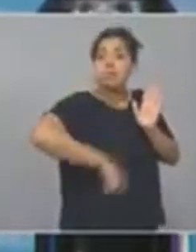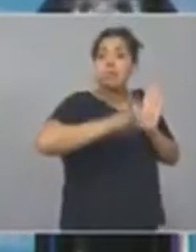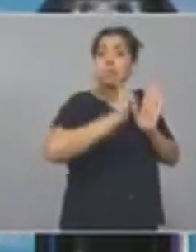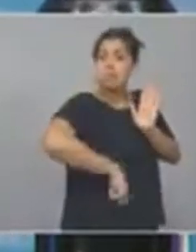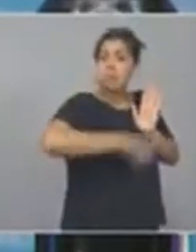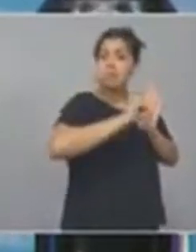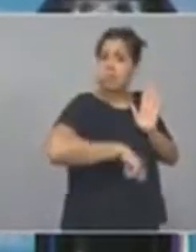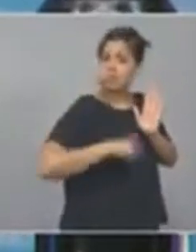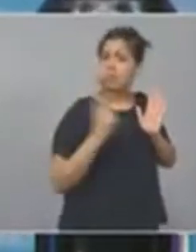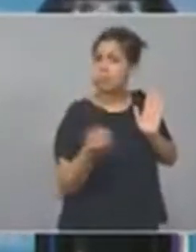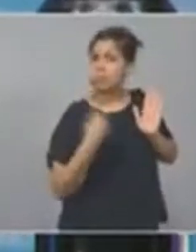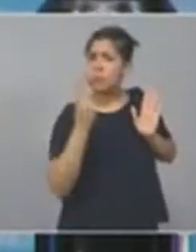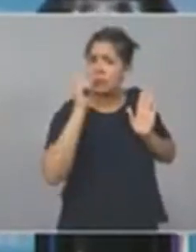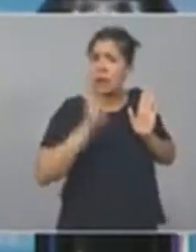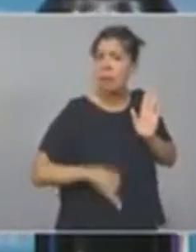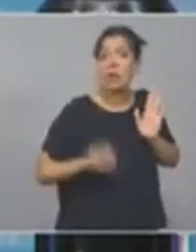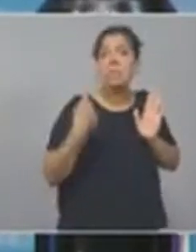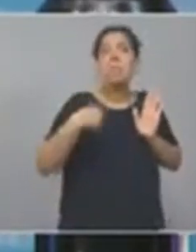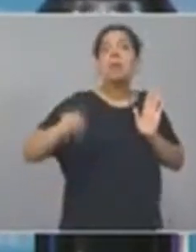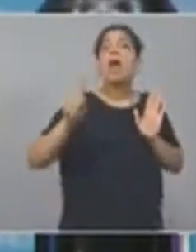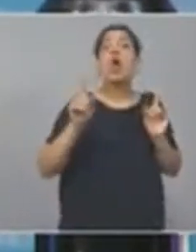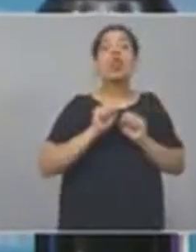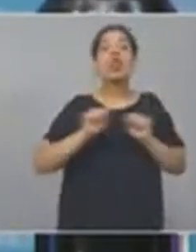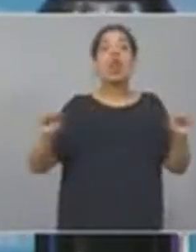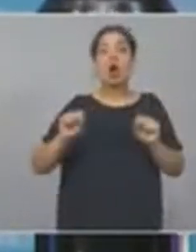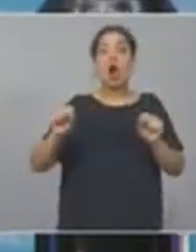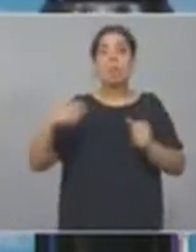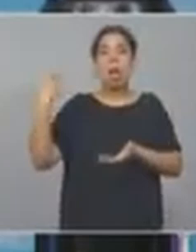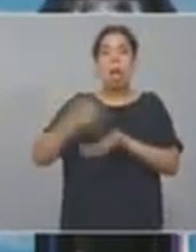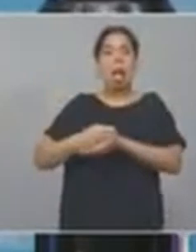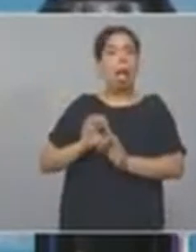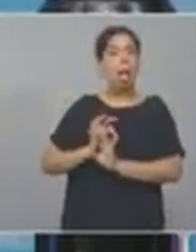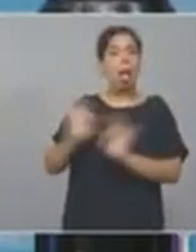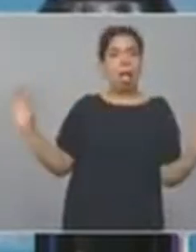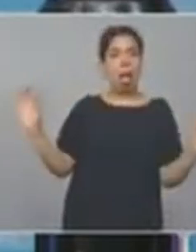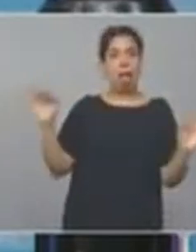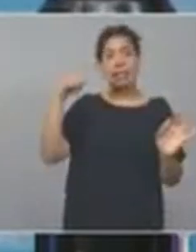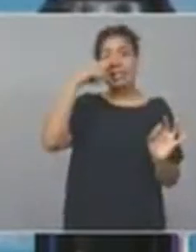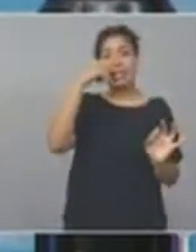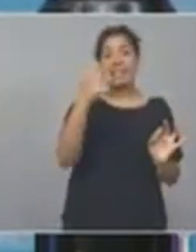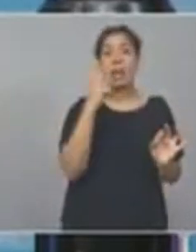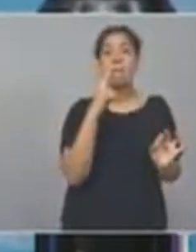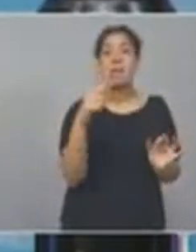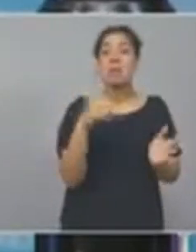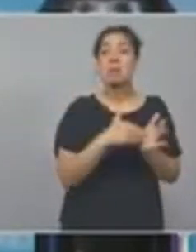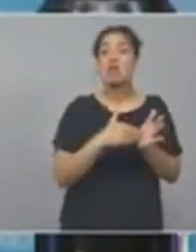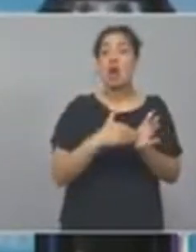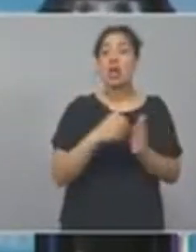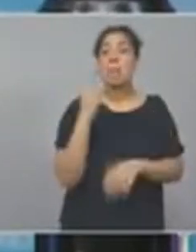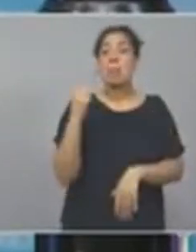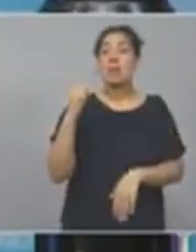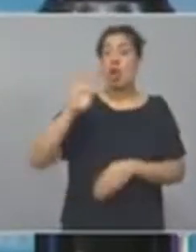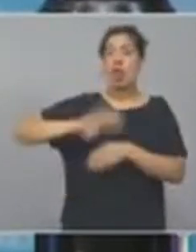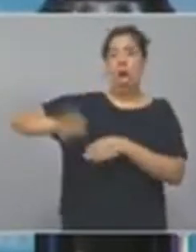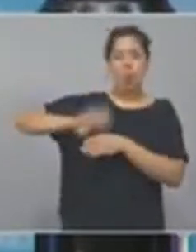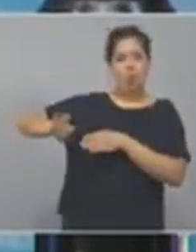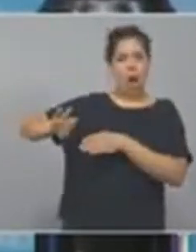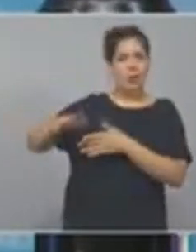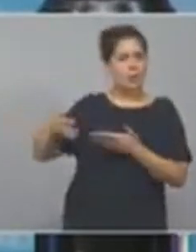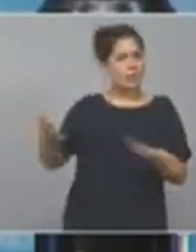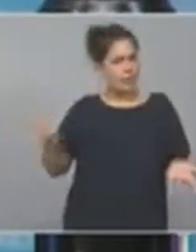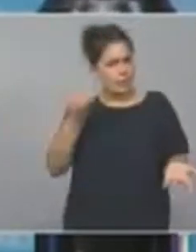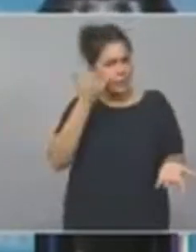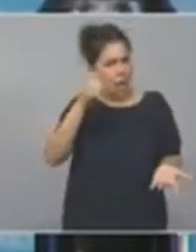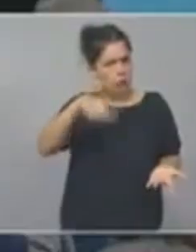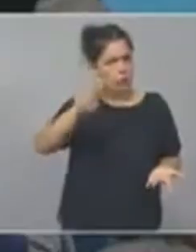partes, lo han dejado de pagar 76.000 millones de pesos. El fondo de fortalecimiento fiscal, que lleva un nombre